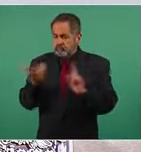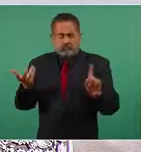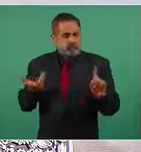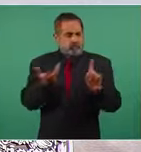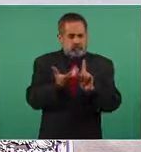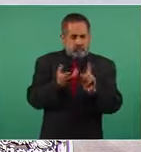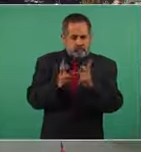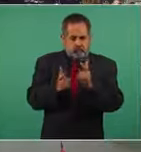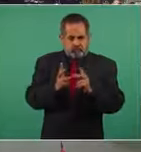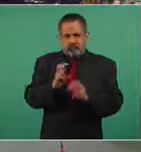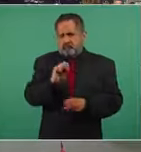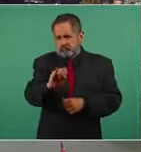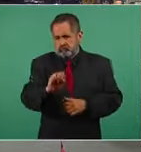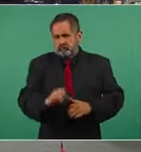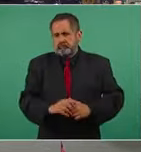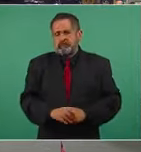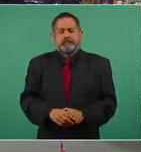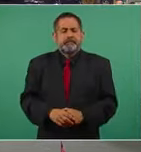Muy bien.